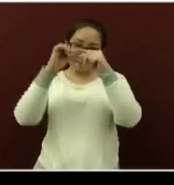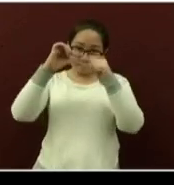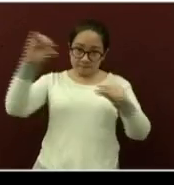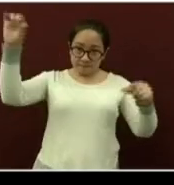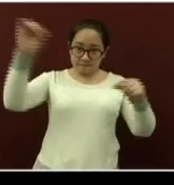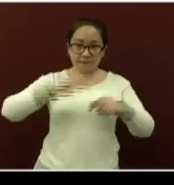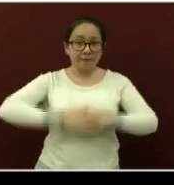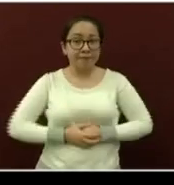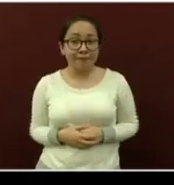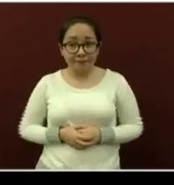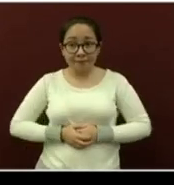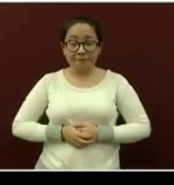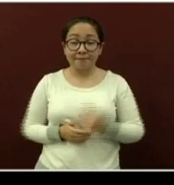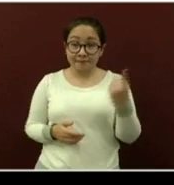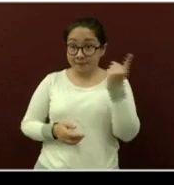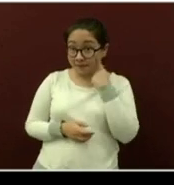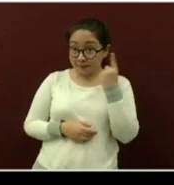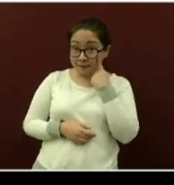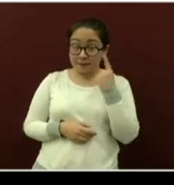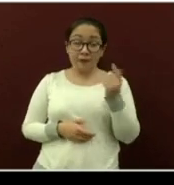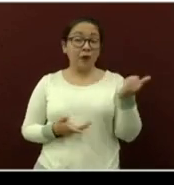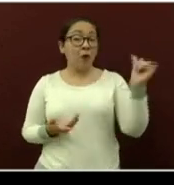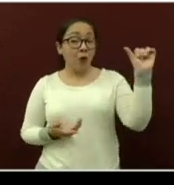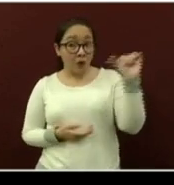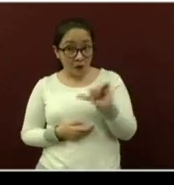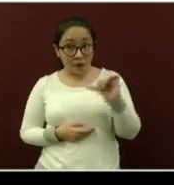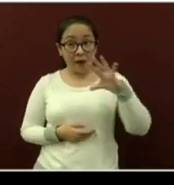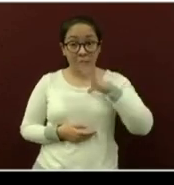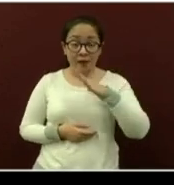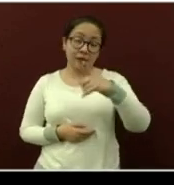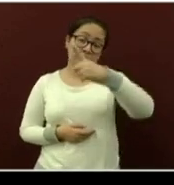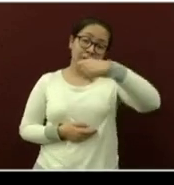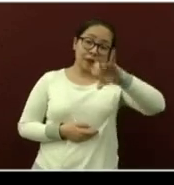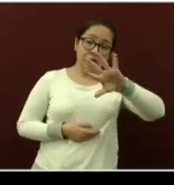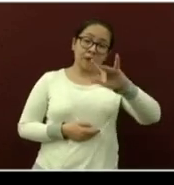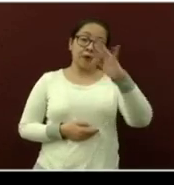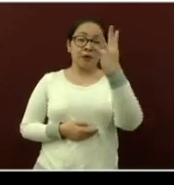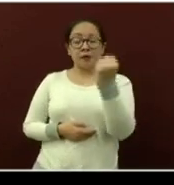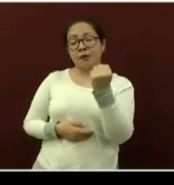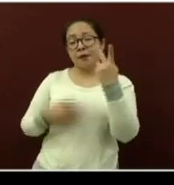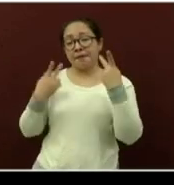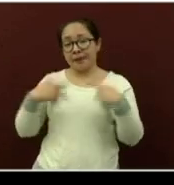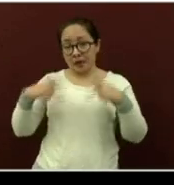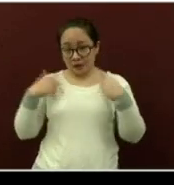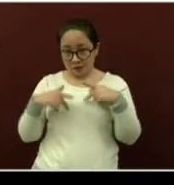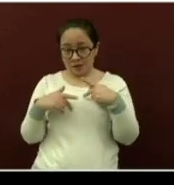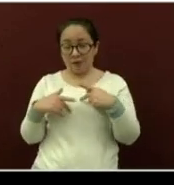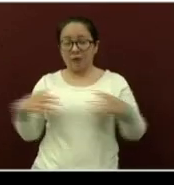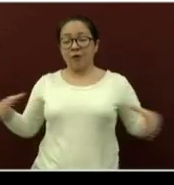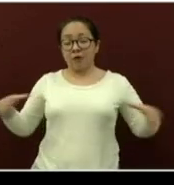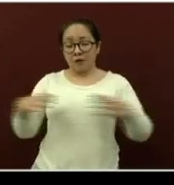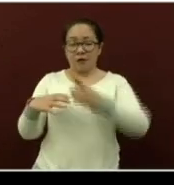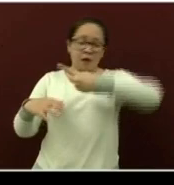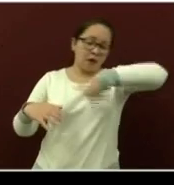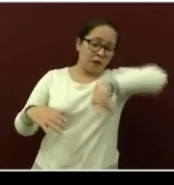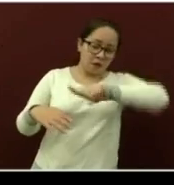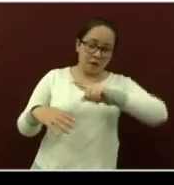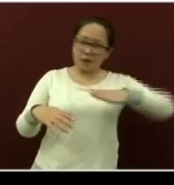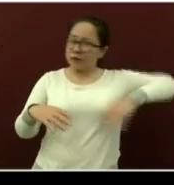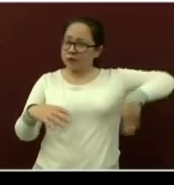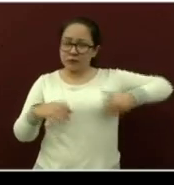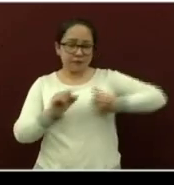Miren ustedes, hoy son 159 los casos que recién